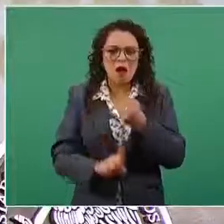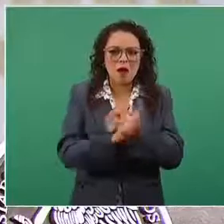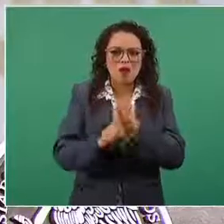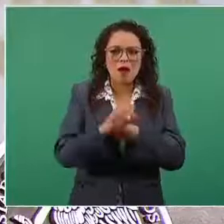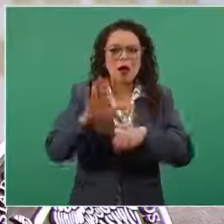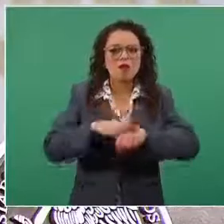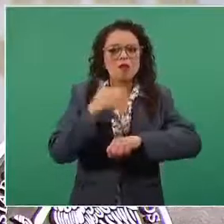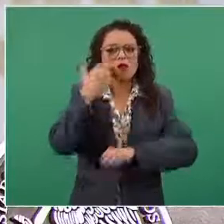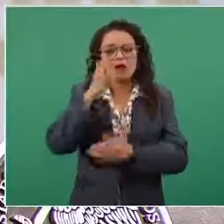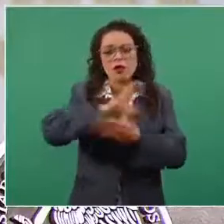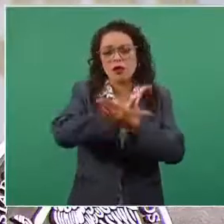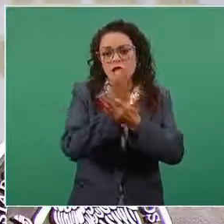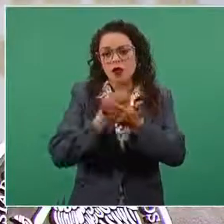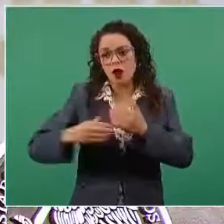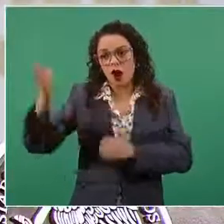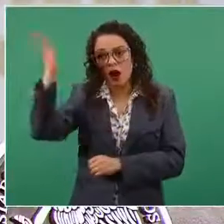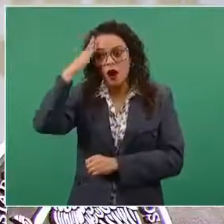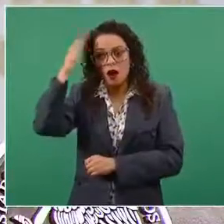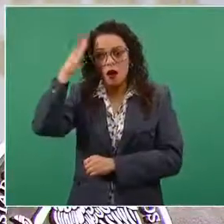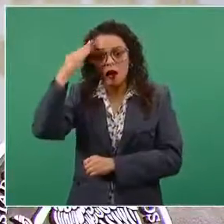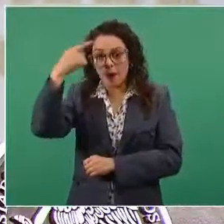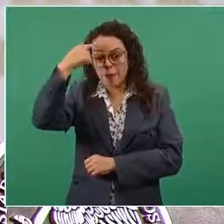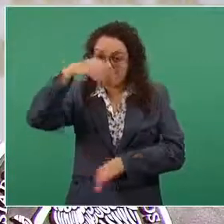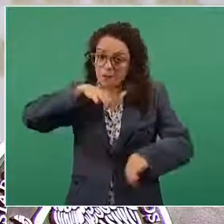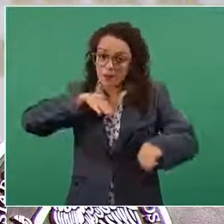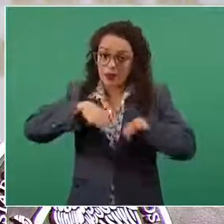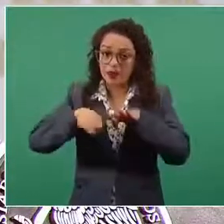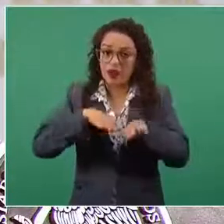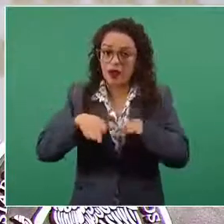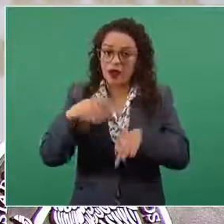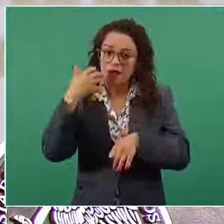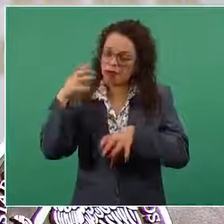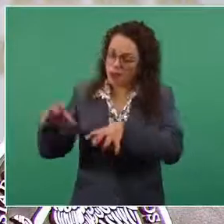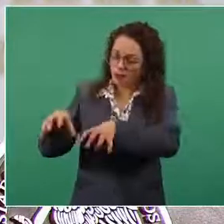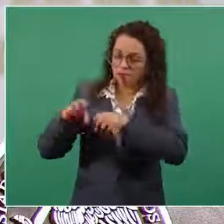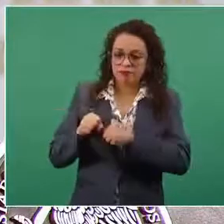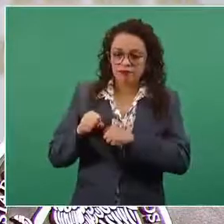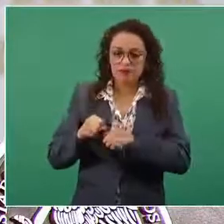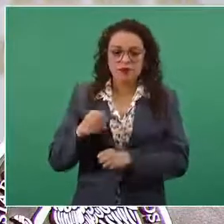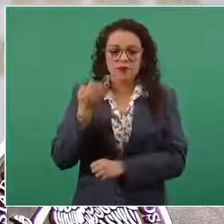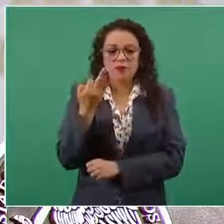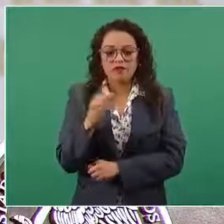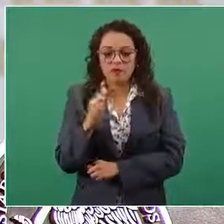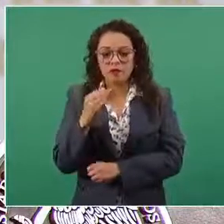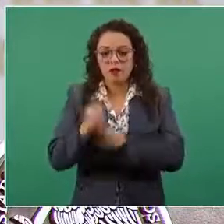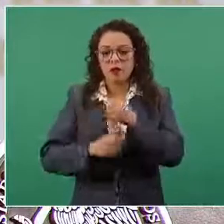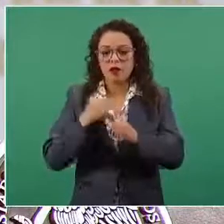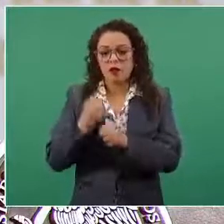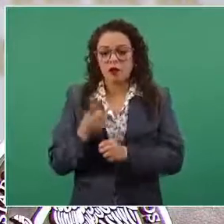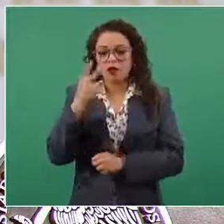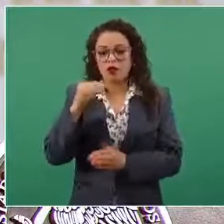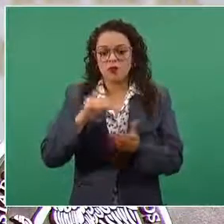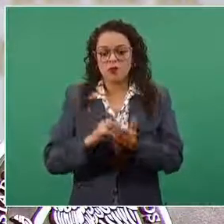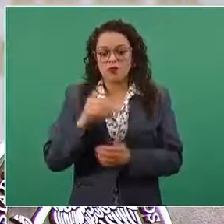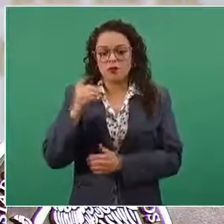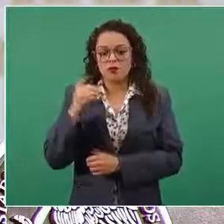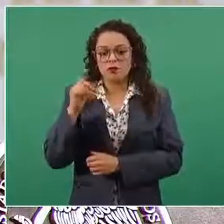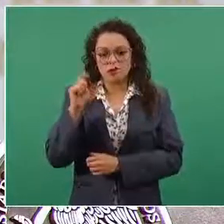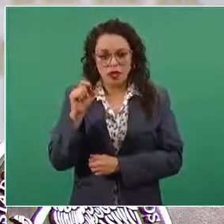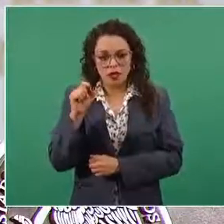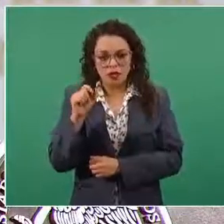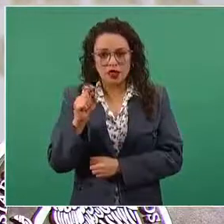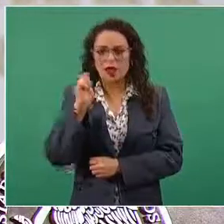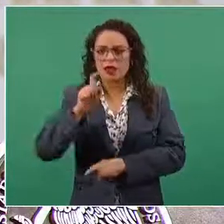contrato colectivo En febrero y agosto del 2020 se realizaron diversas